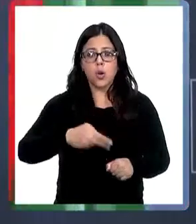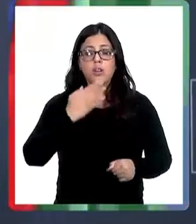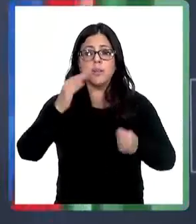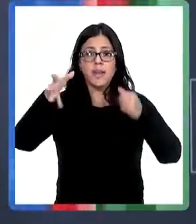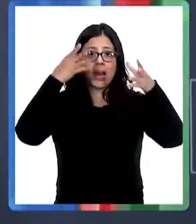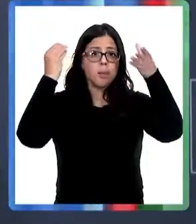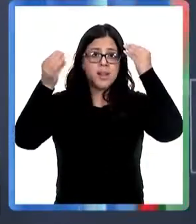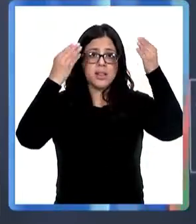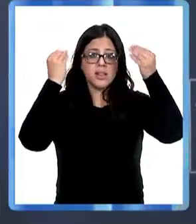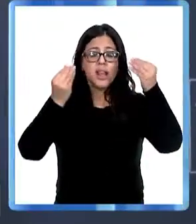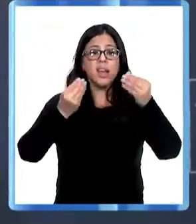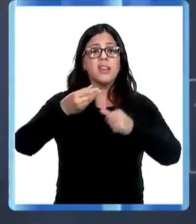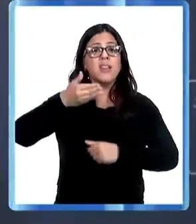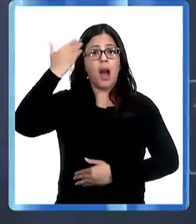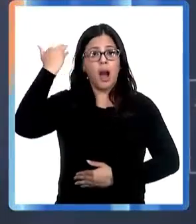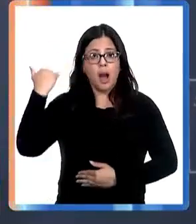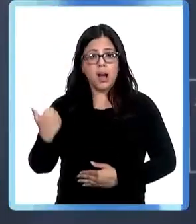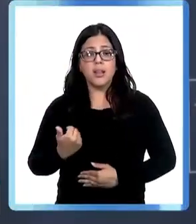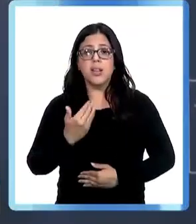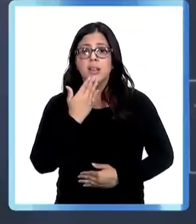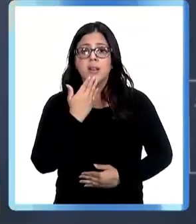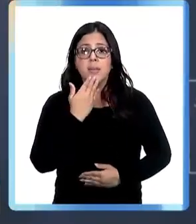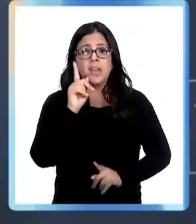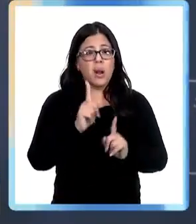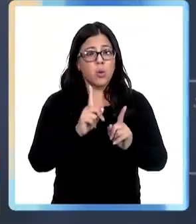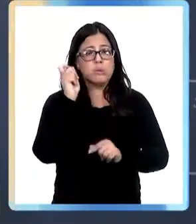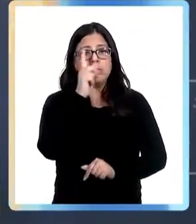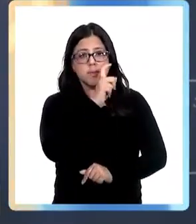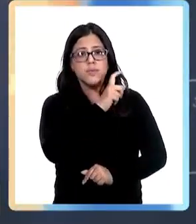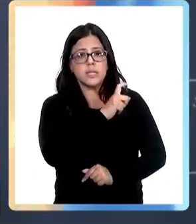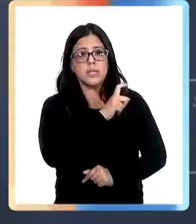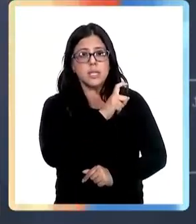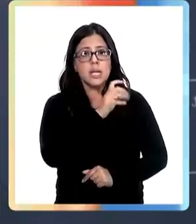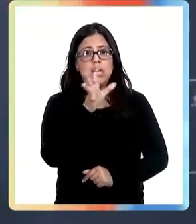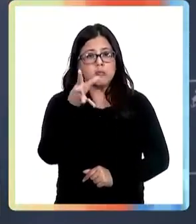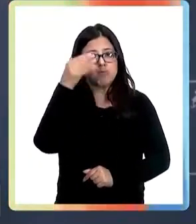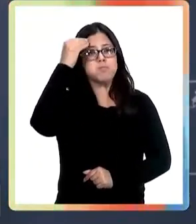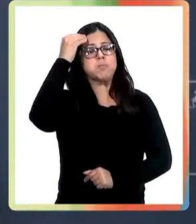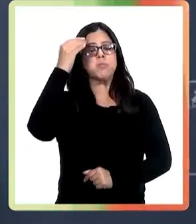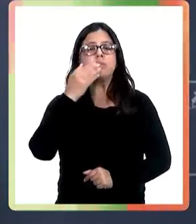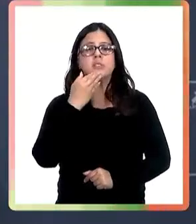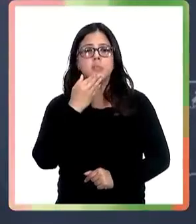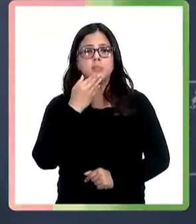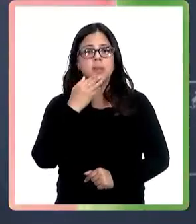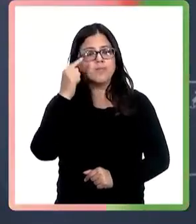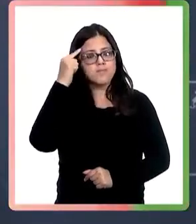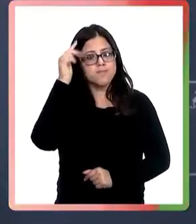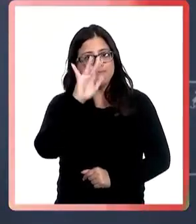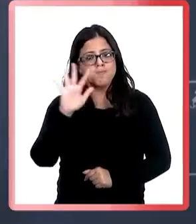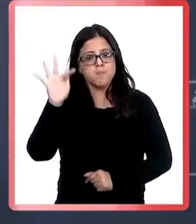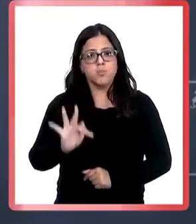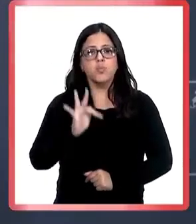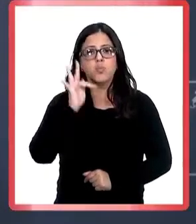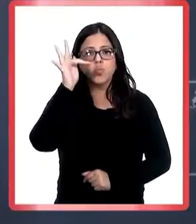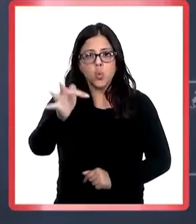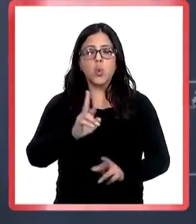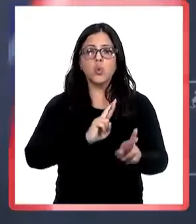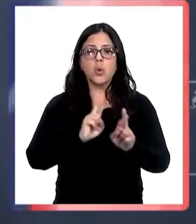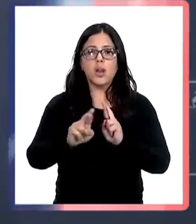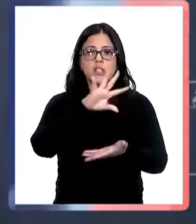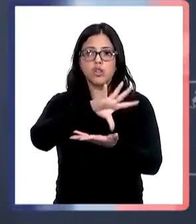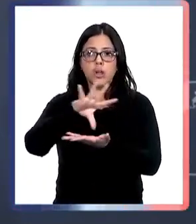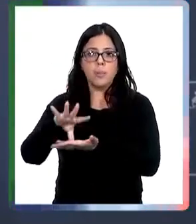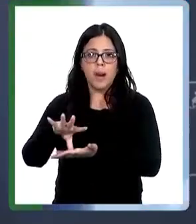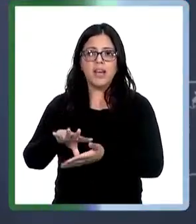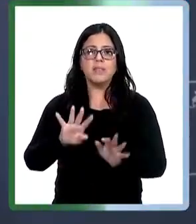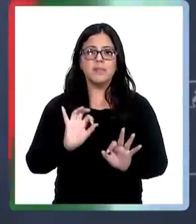y de cómo esta instancia servirá para realizar un balance de nuestros vínculos, aprender de las lecciones del